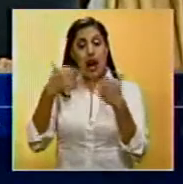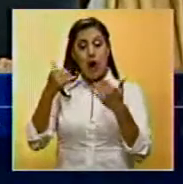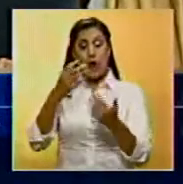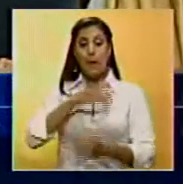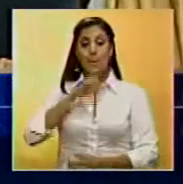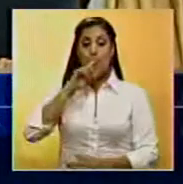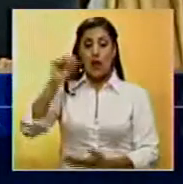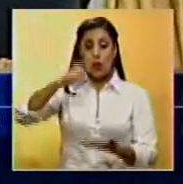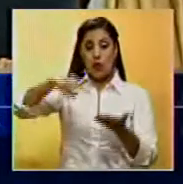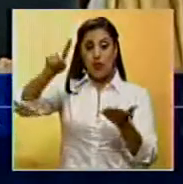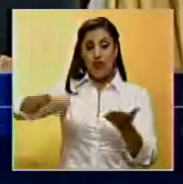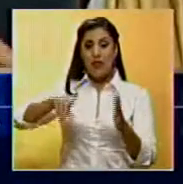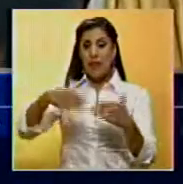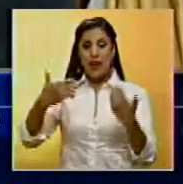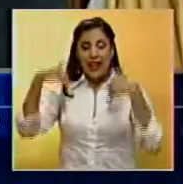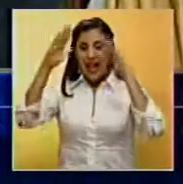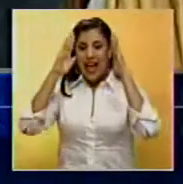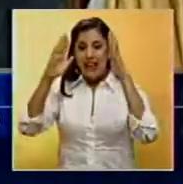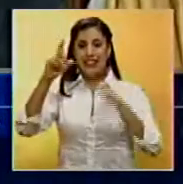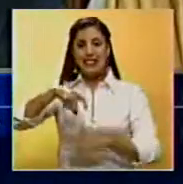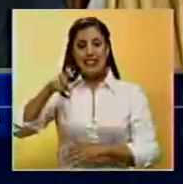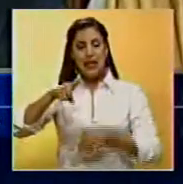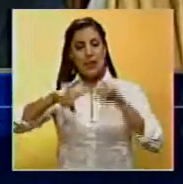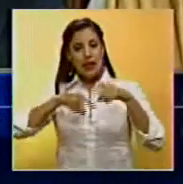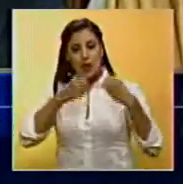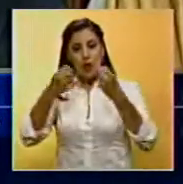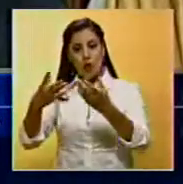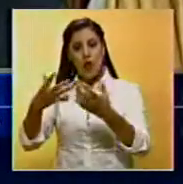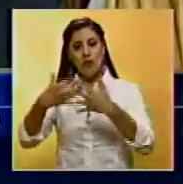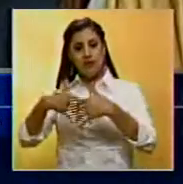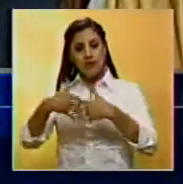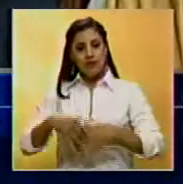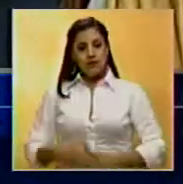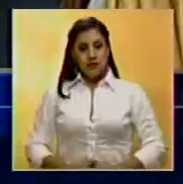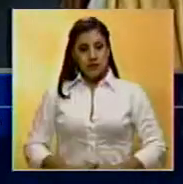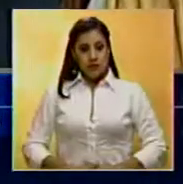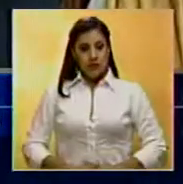firmó un decreto con el fin de atender la necesidad de insumos para el sector industrial.